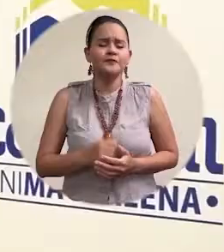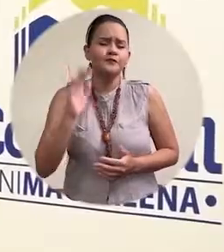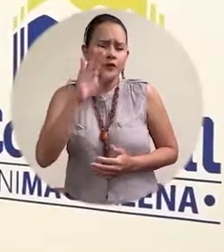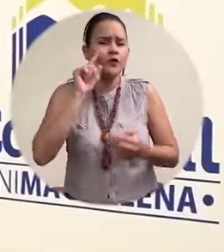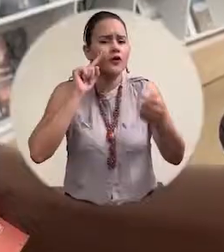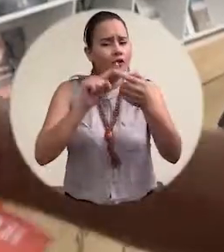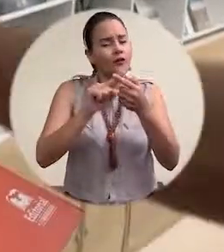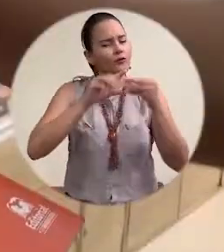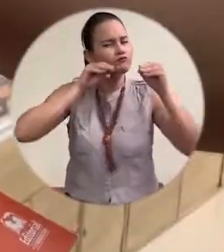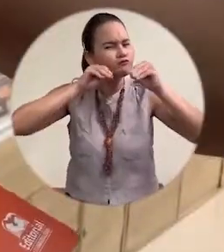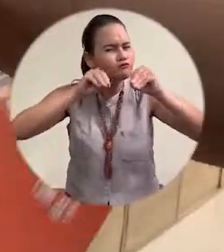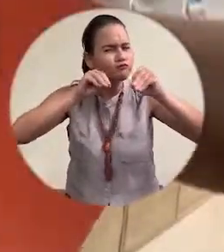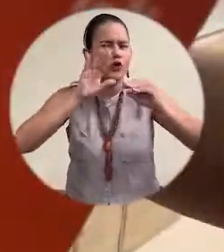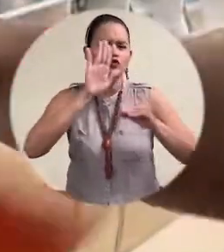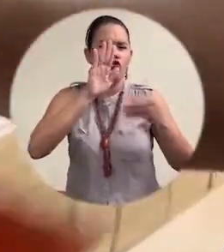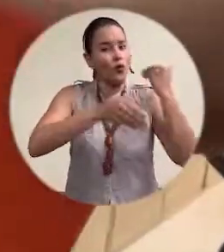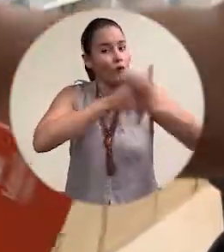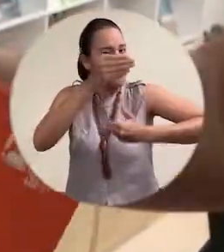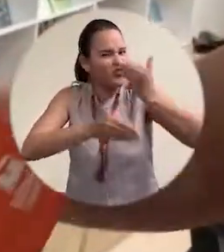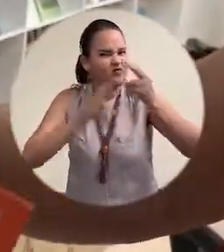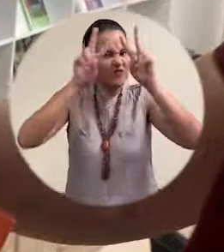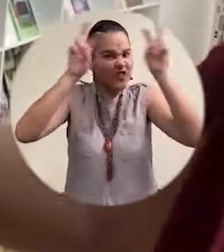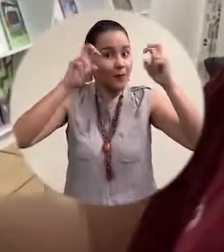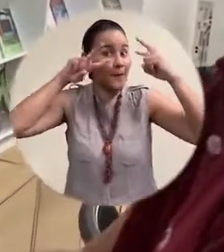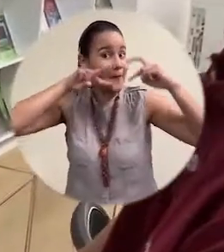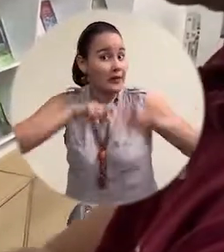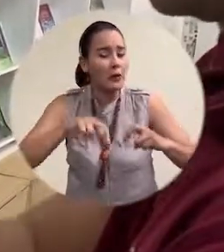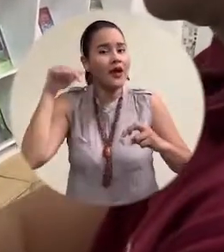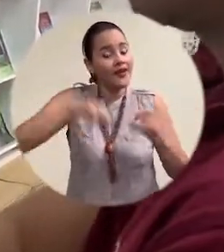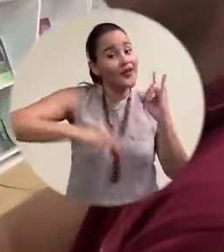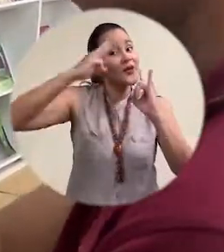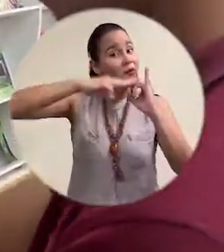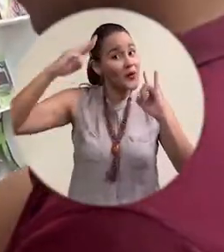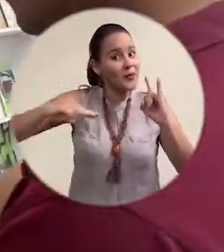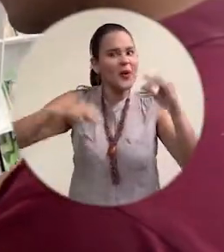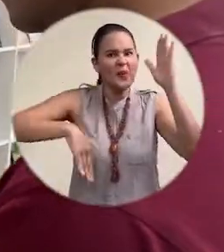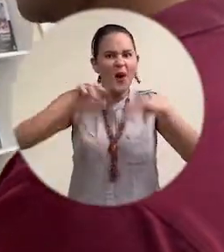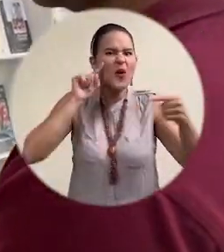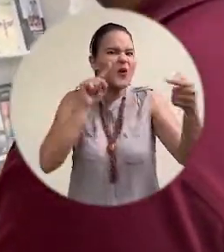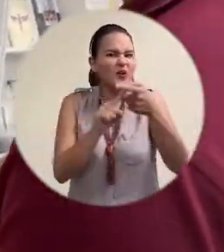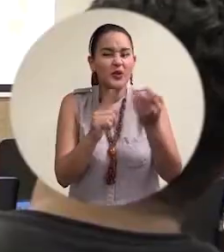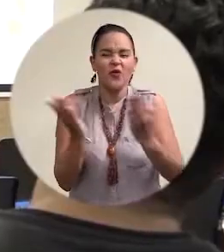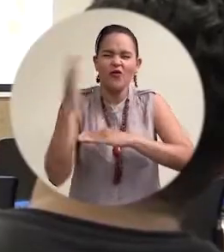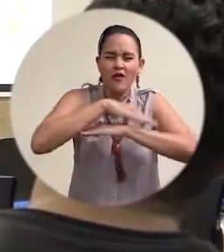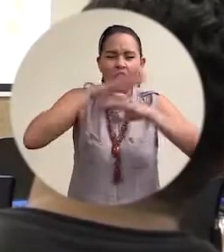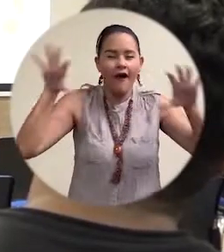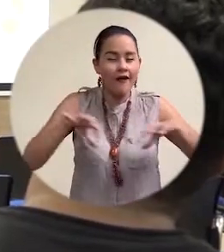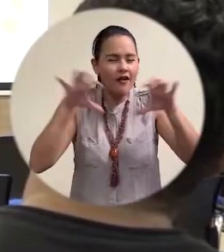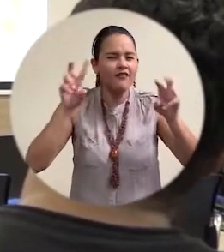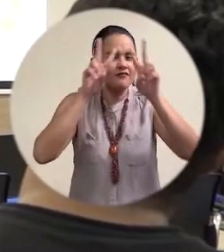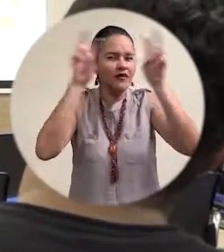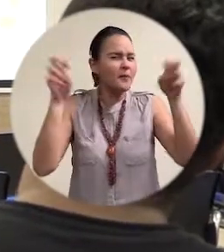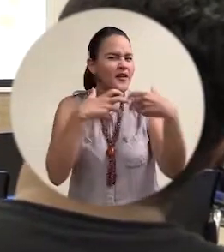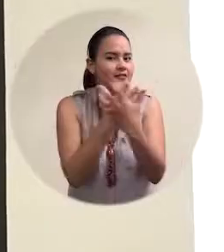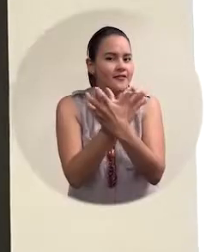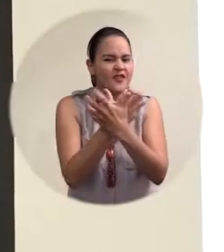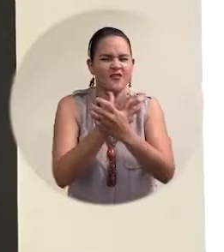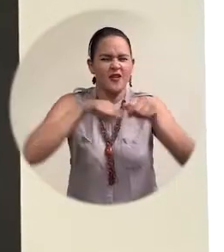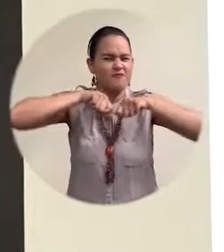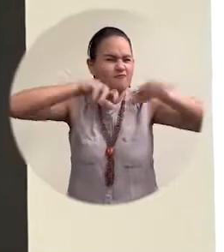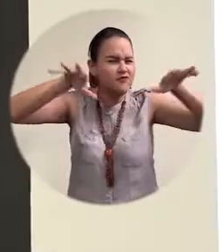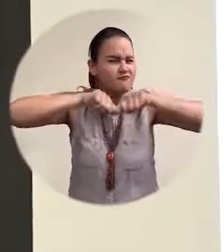En su labor de fomentar y fortalecer los procesos de investigación, la Universidad del Magdalena inició las Jornadas de Divulgación Científica,